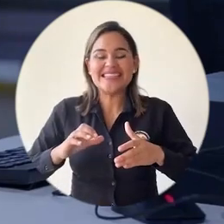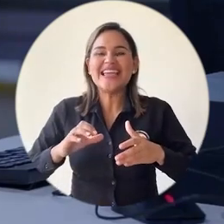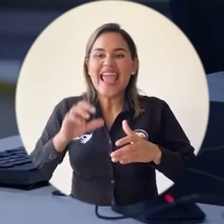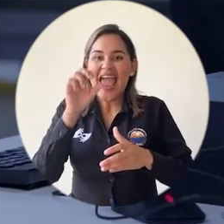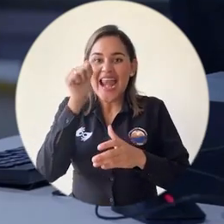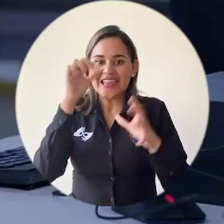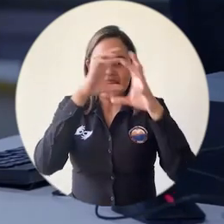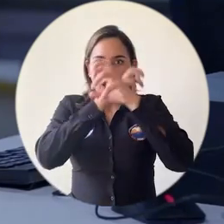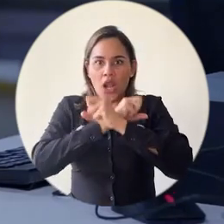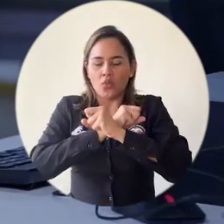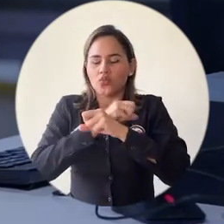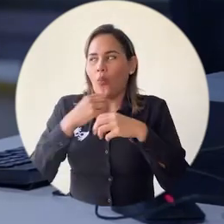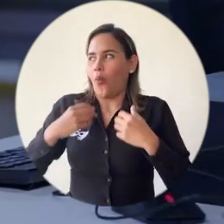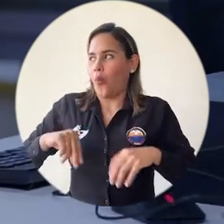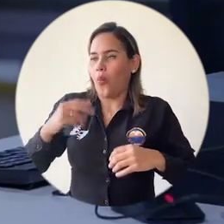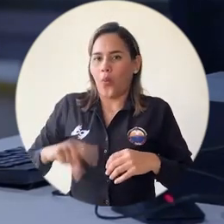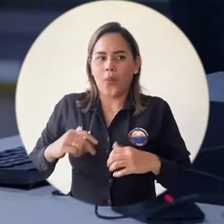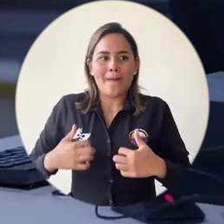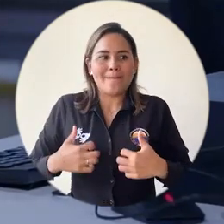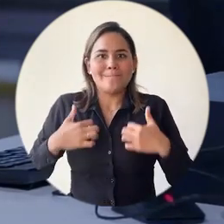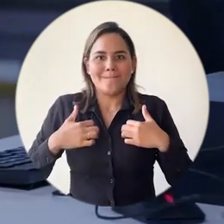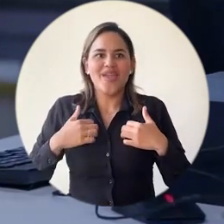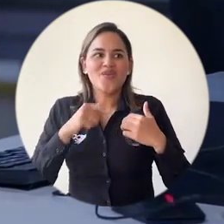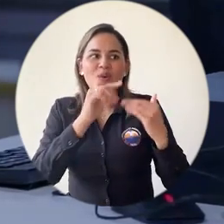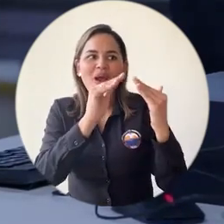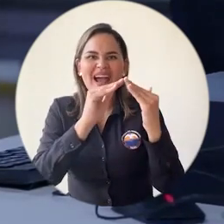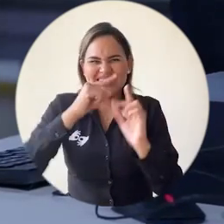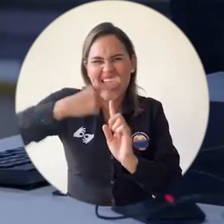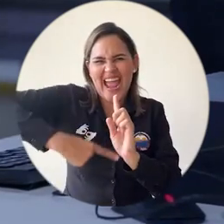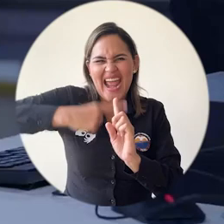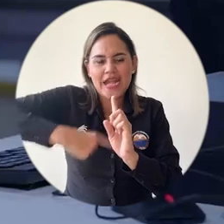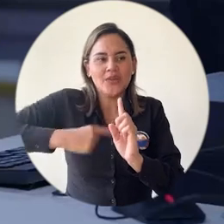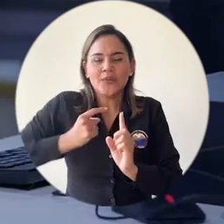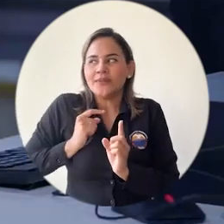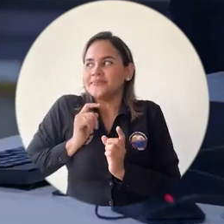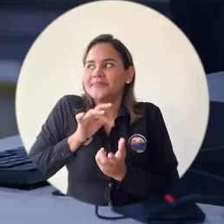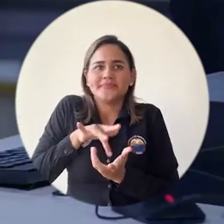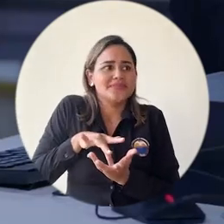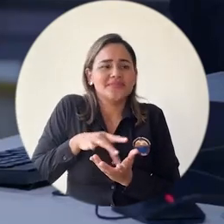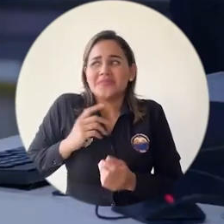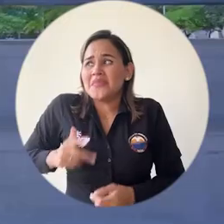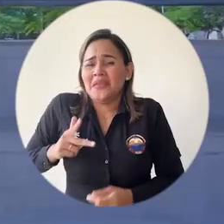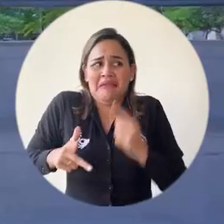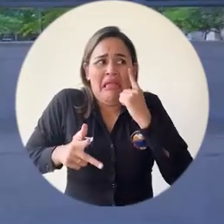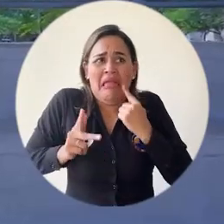calle hasta llegar a la pensión. Y esos momentos fueron los más difíciles.